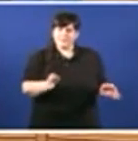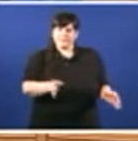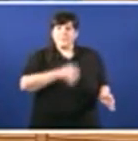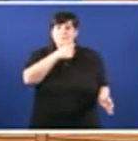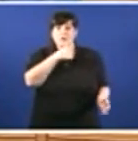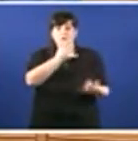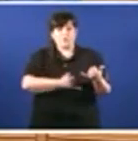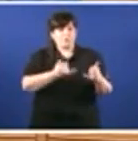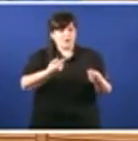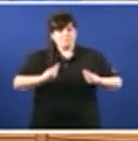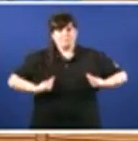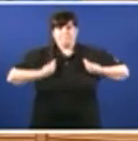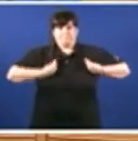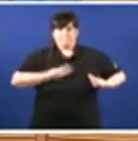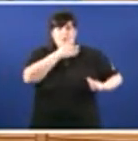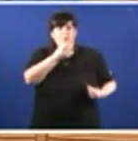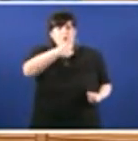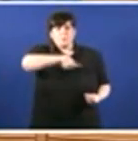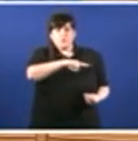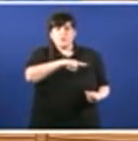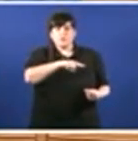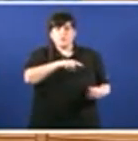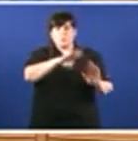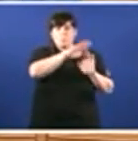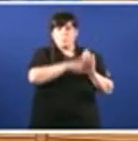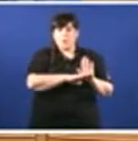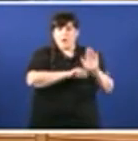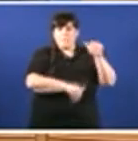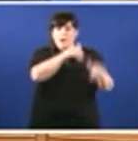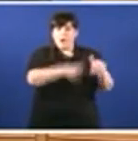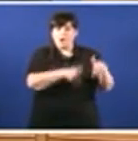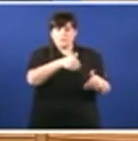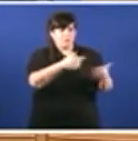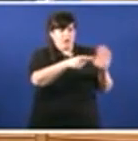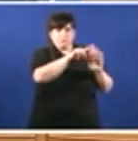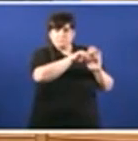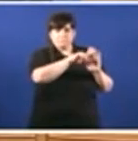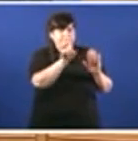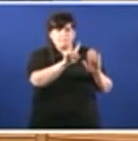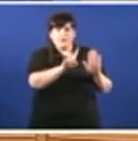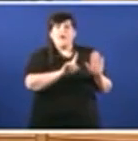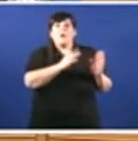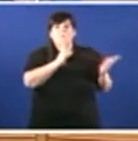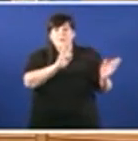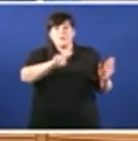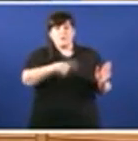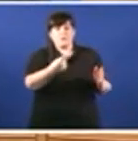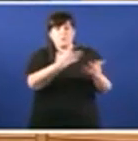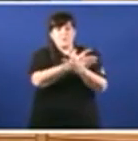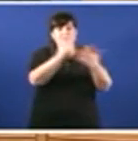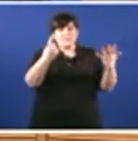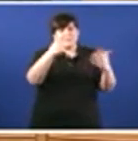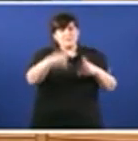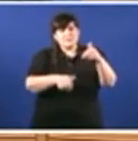vostedes nin siquera levaban no programa electoral e que por 26 votos cambiaron un consenso que estaba vixente en España